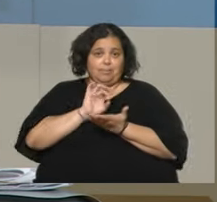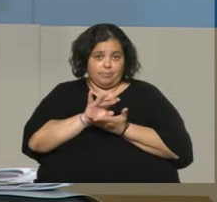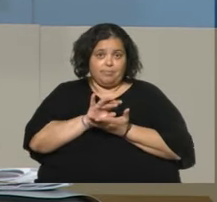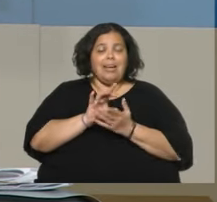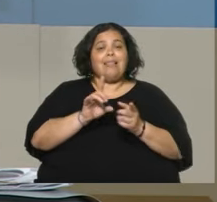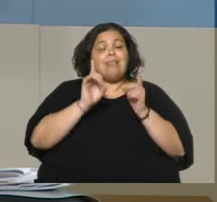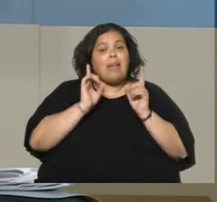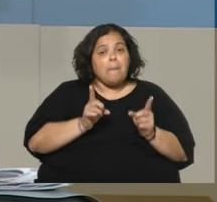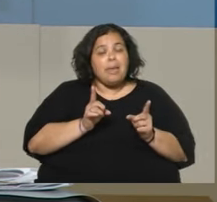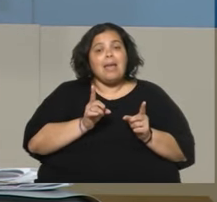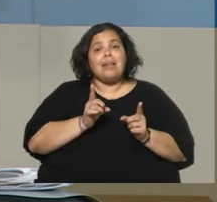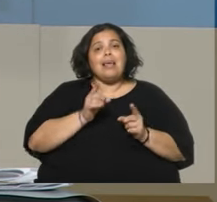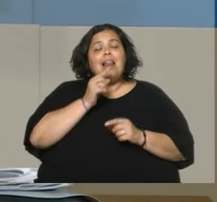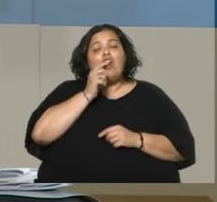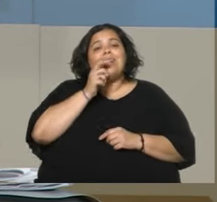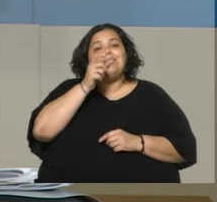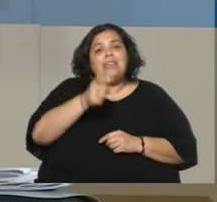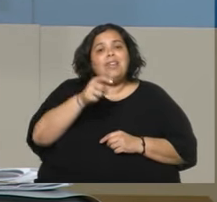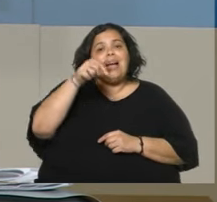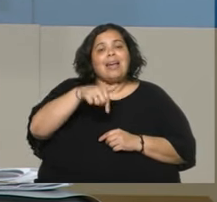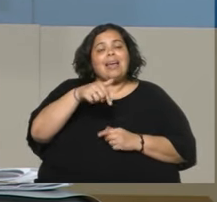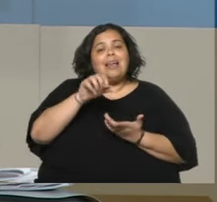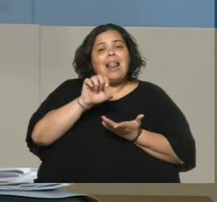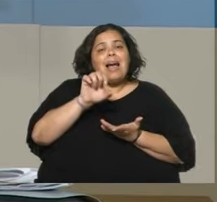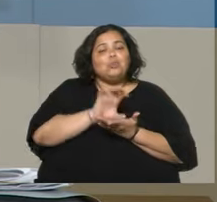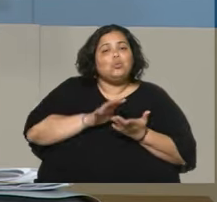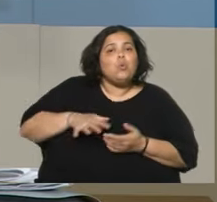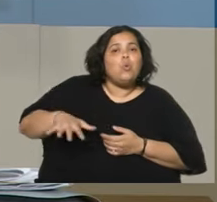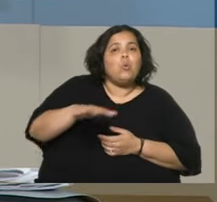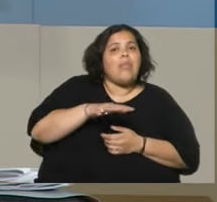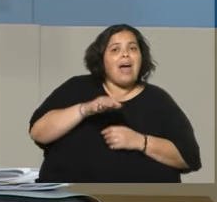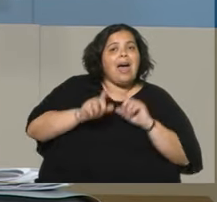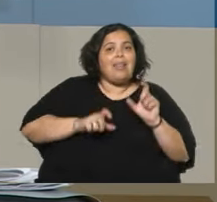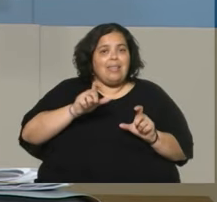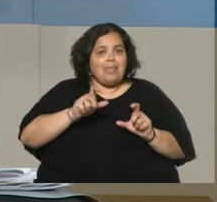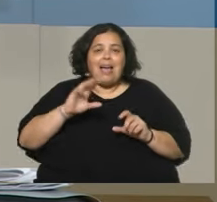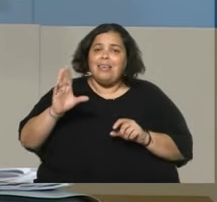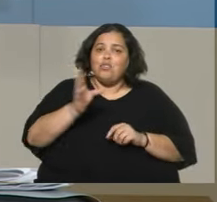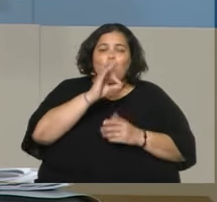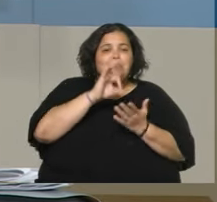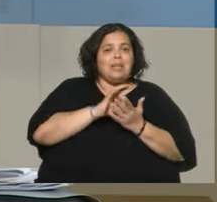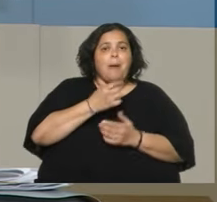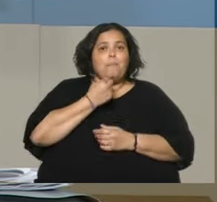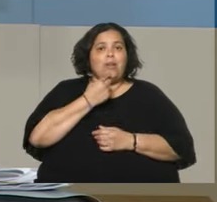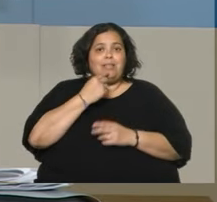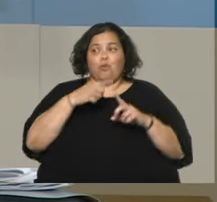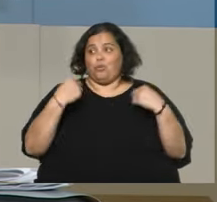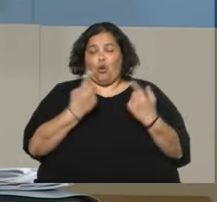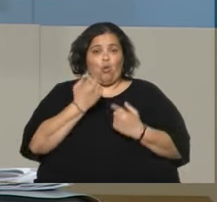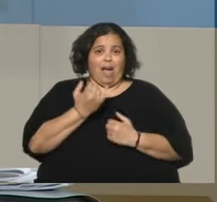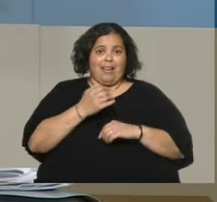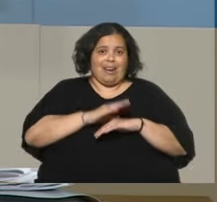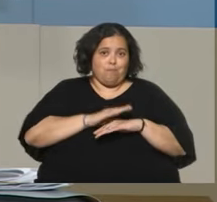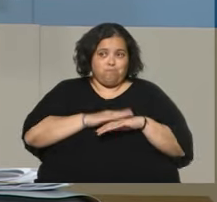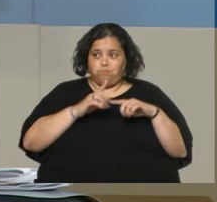es que la ciudadanía y todo el sistema político con la responsabilidad que tenemos, en